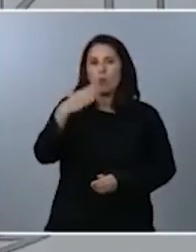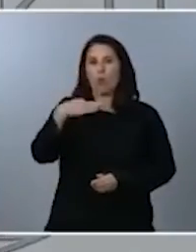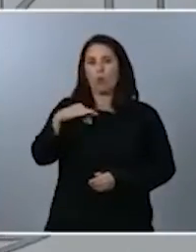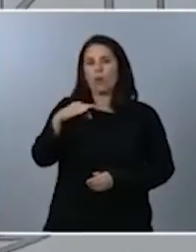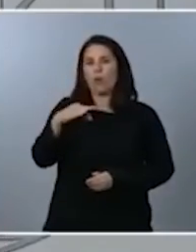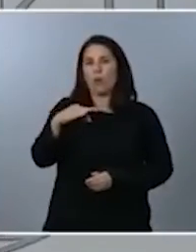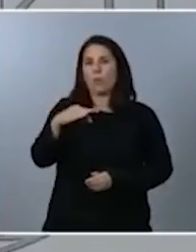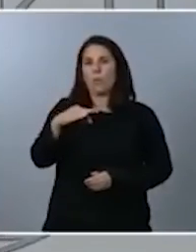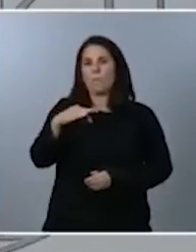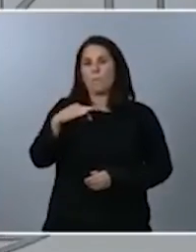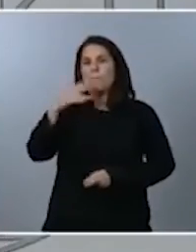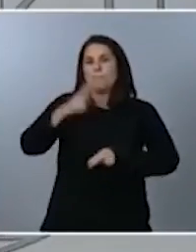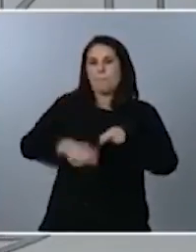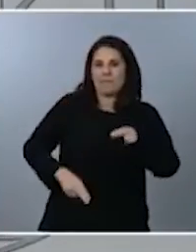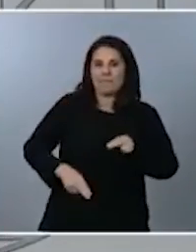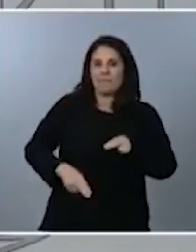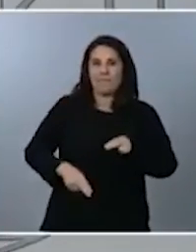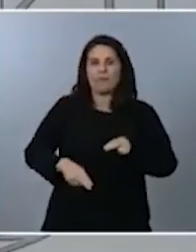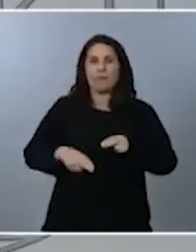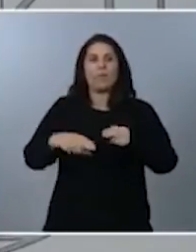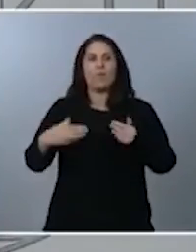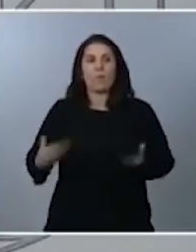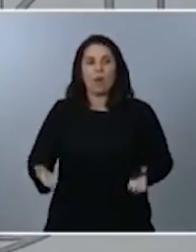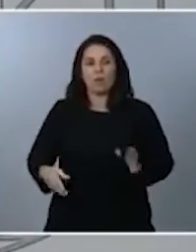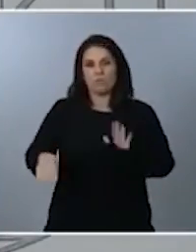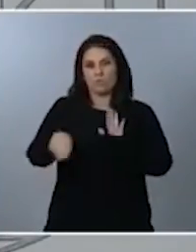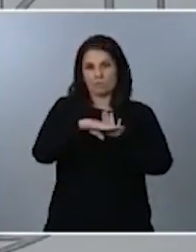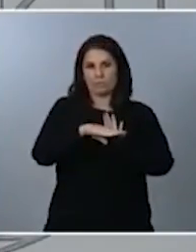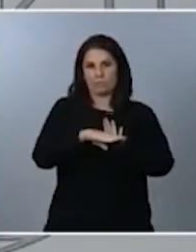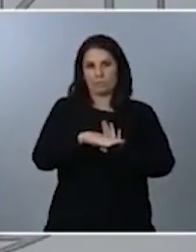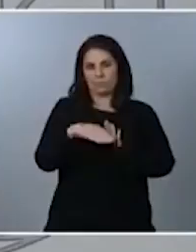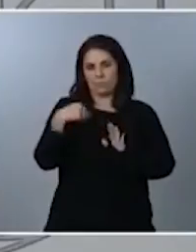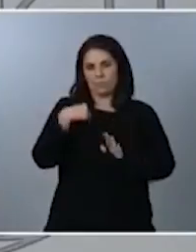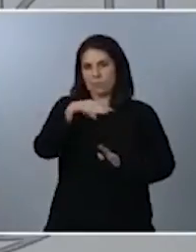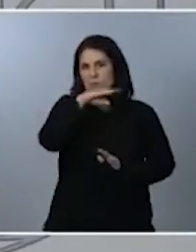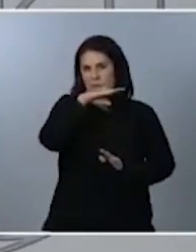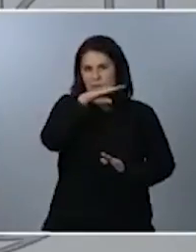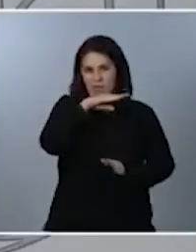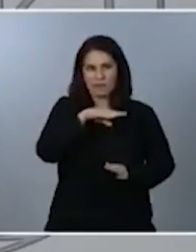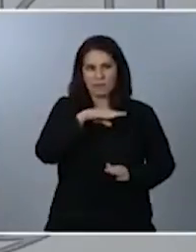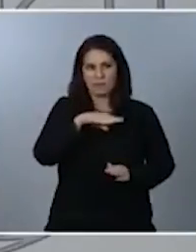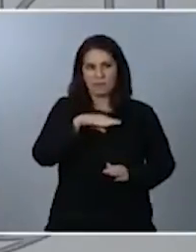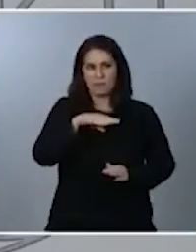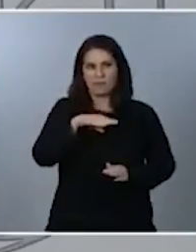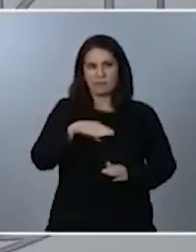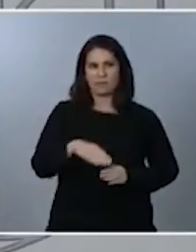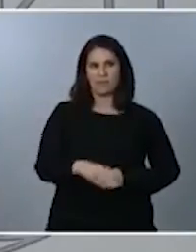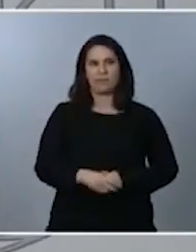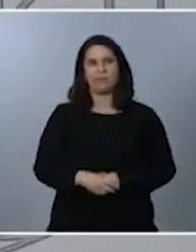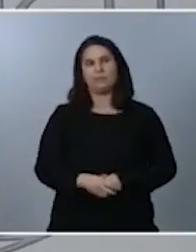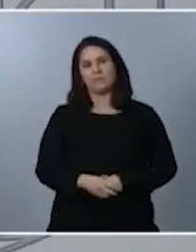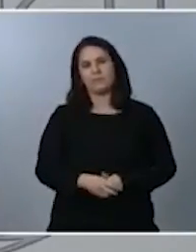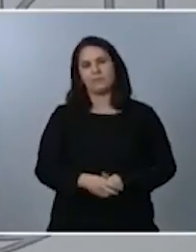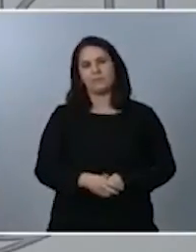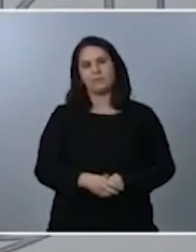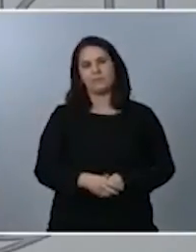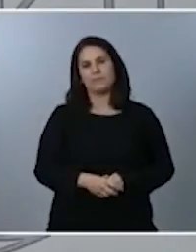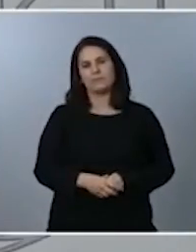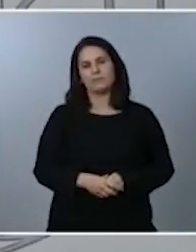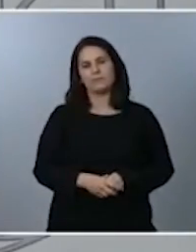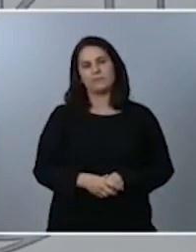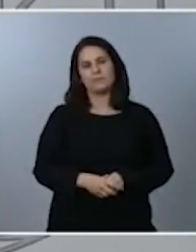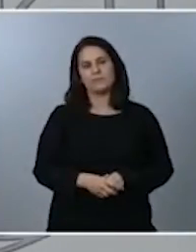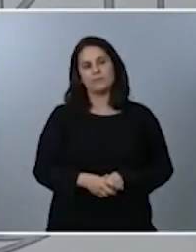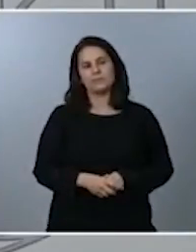permite justamente el que se pueda producir esa excepcionalidad en la ejecución de esos derechos